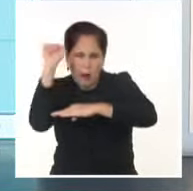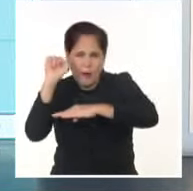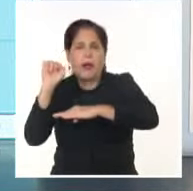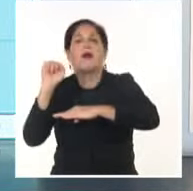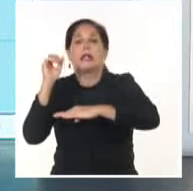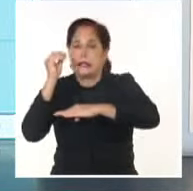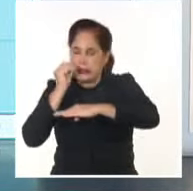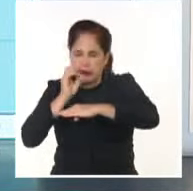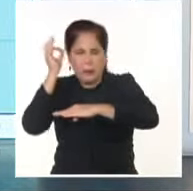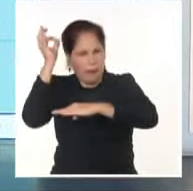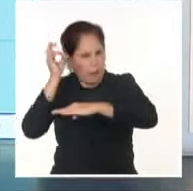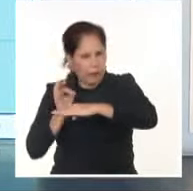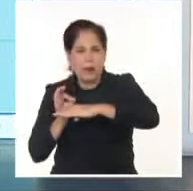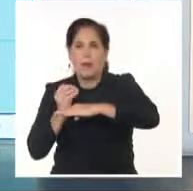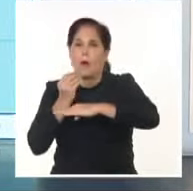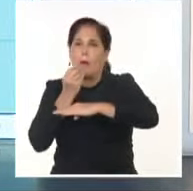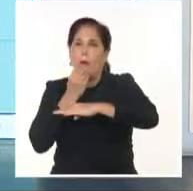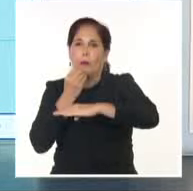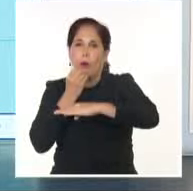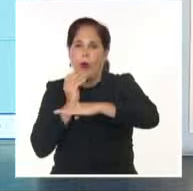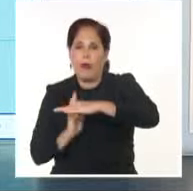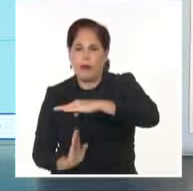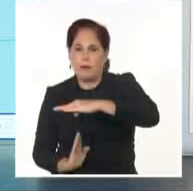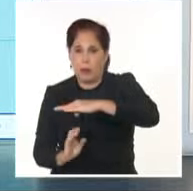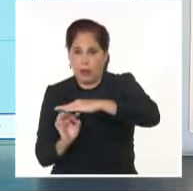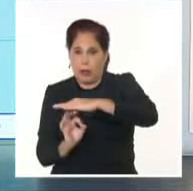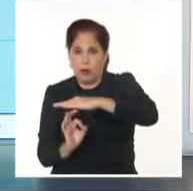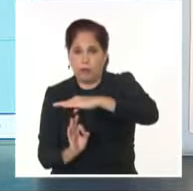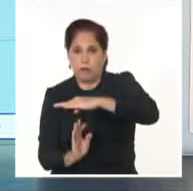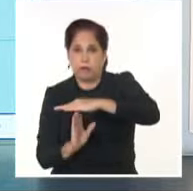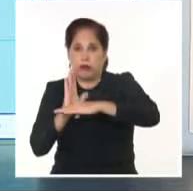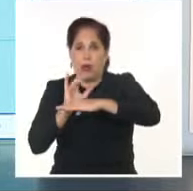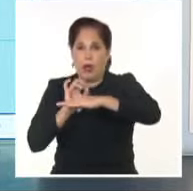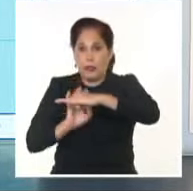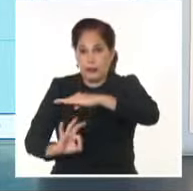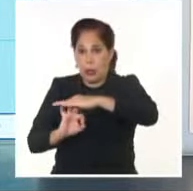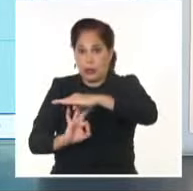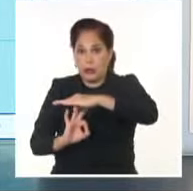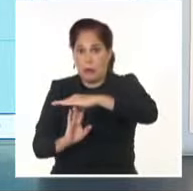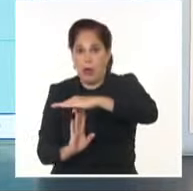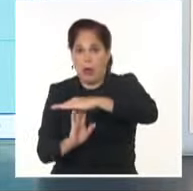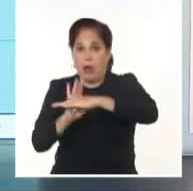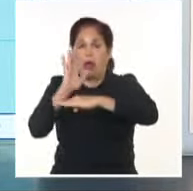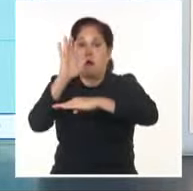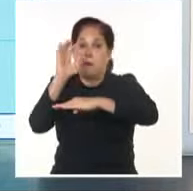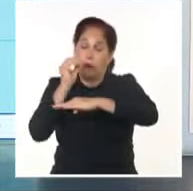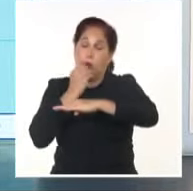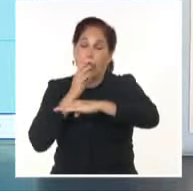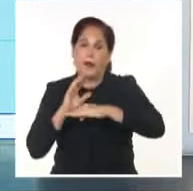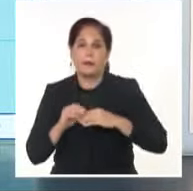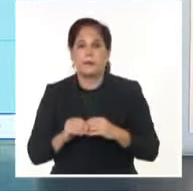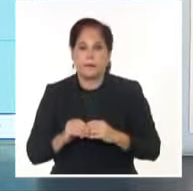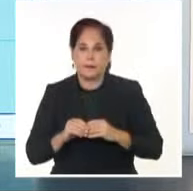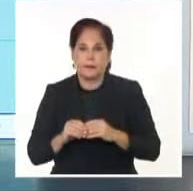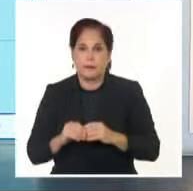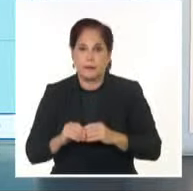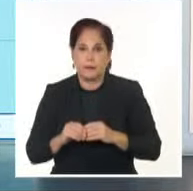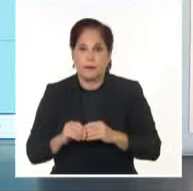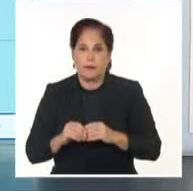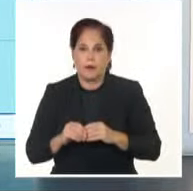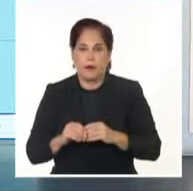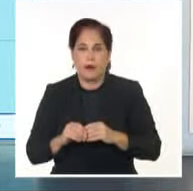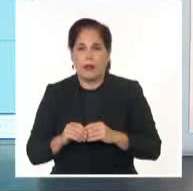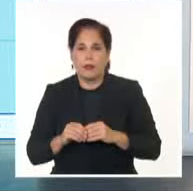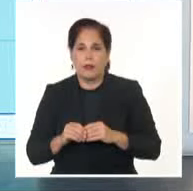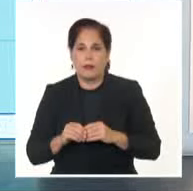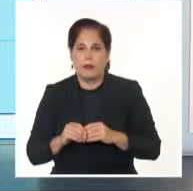a su, vamos a decir, a su posición anterior. Es decir, una localización sobre el occidente. También tenemos que aclarar que como es un sistema que